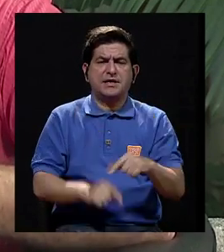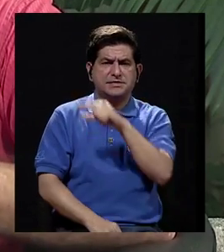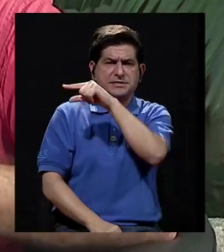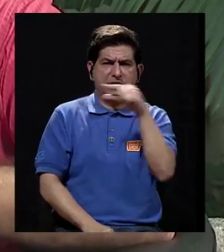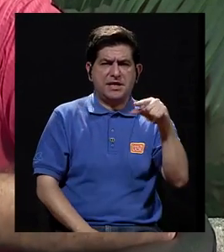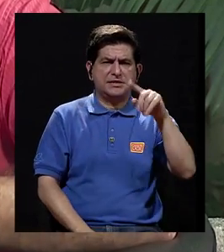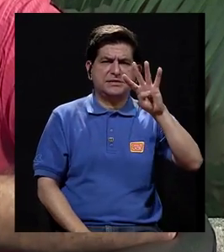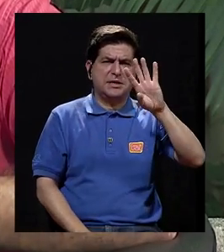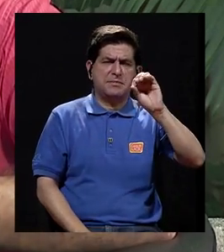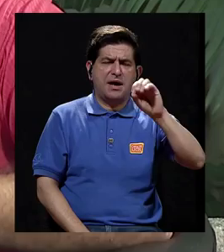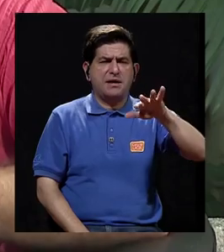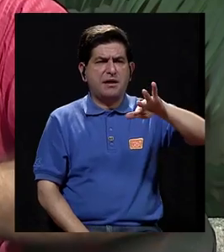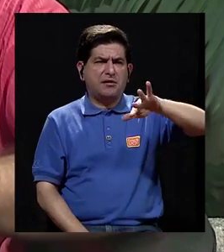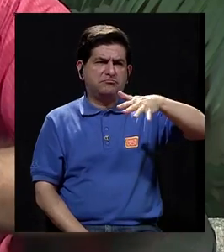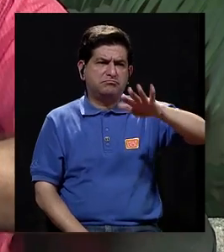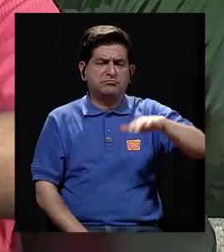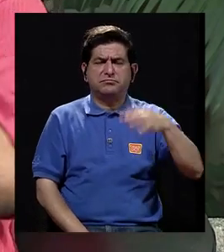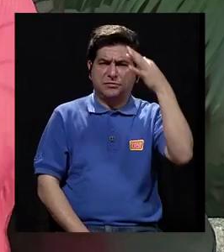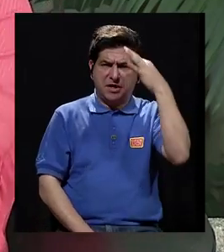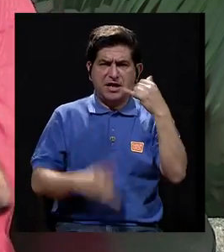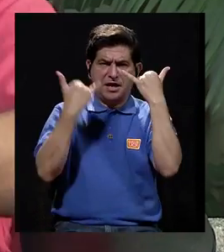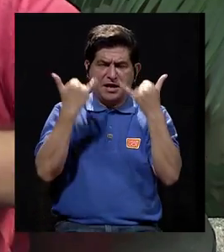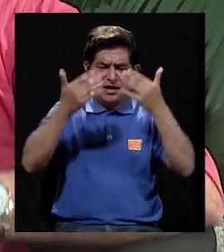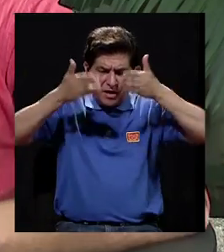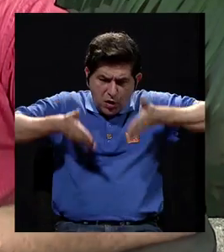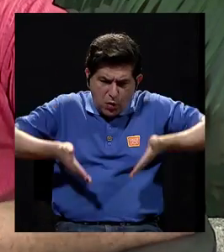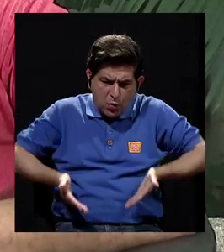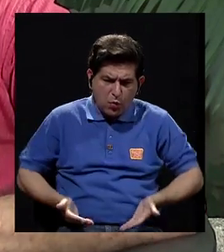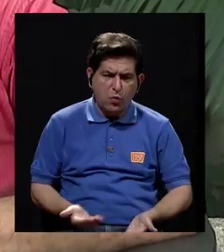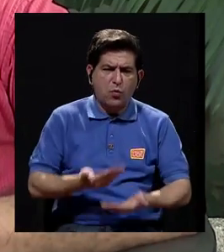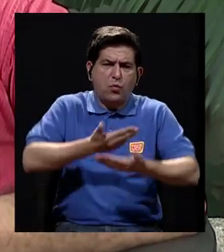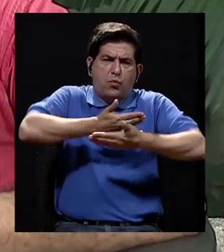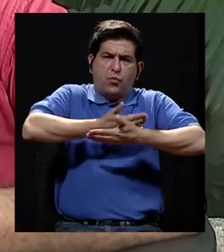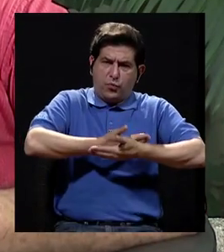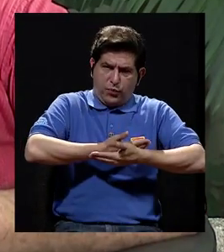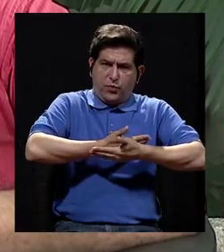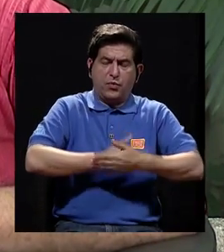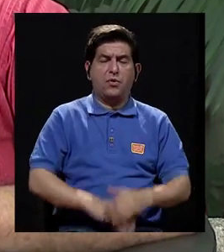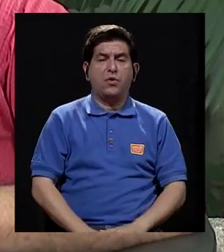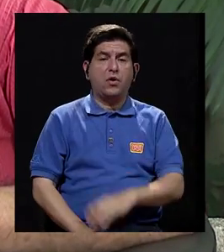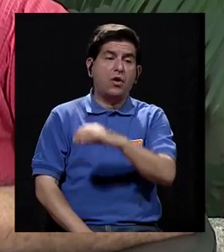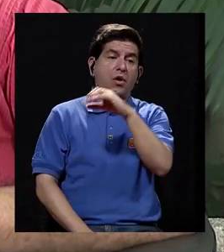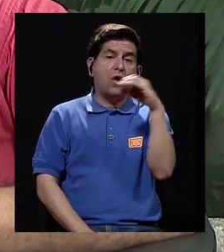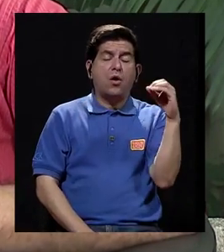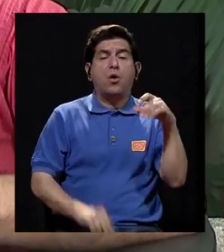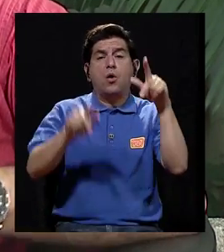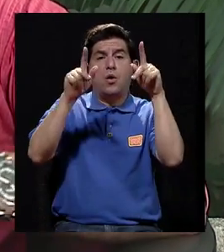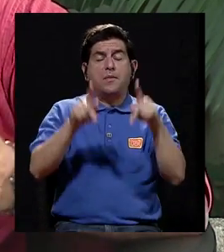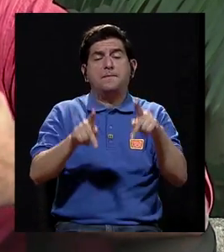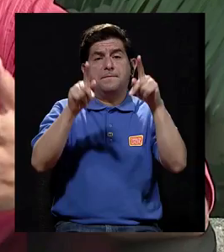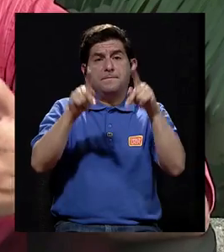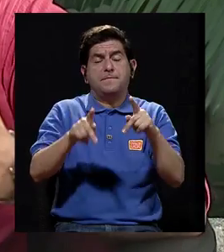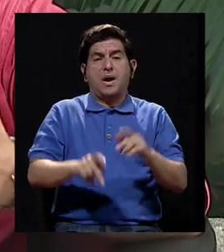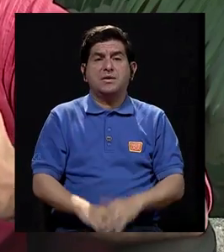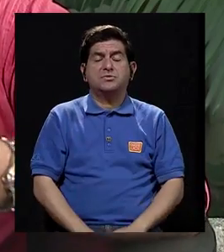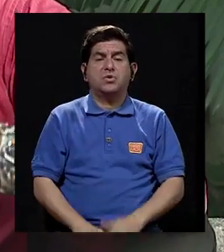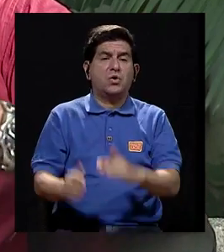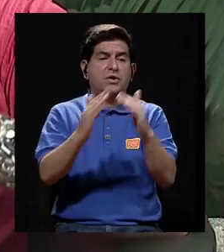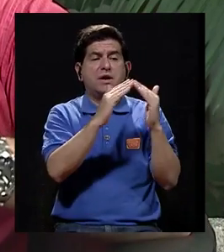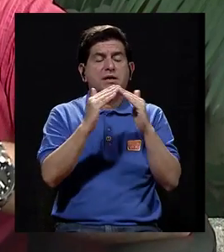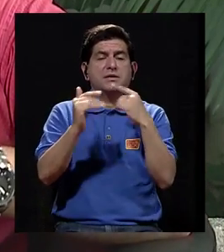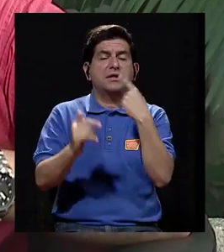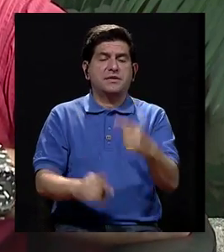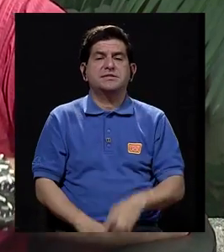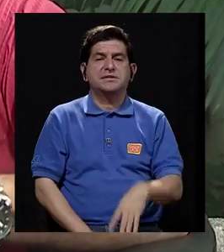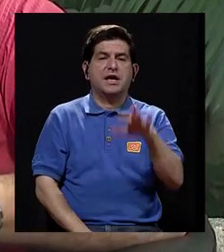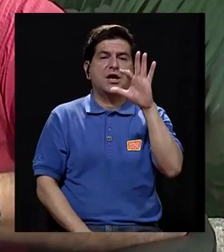40, ¿verdad? Que es más o menos donde esperaríamos que ya el bebé nazca, las 40 semanas. O lo que las personas en la